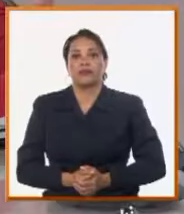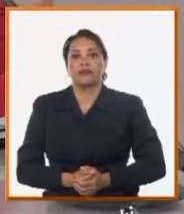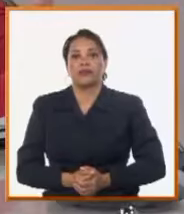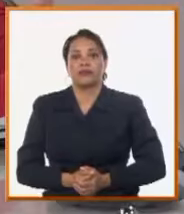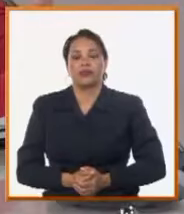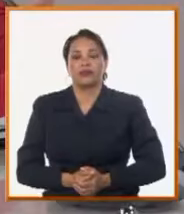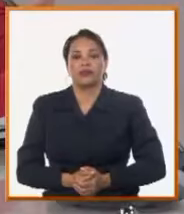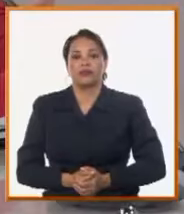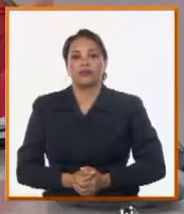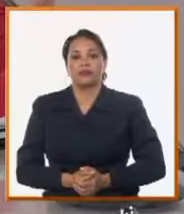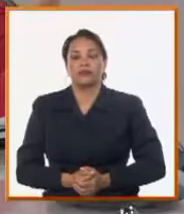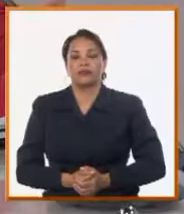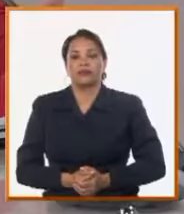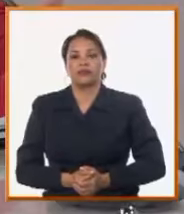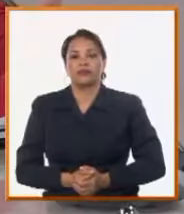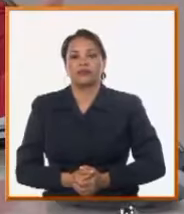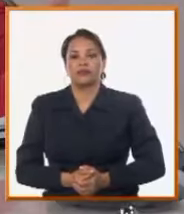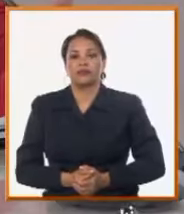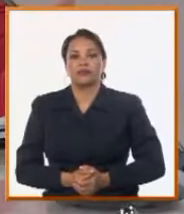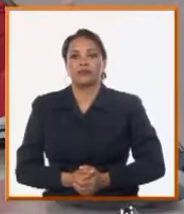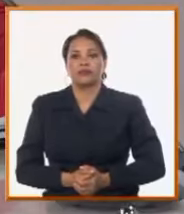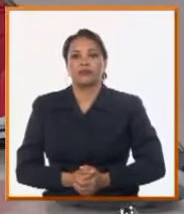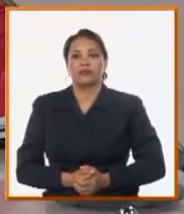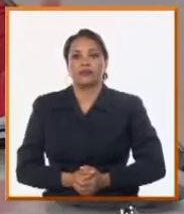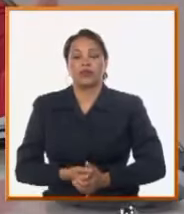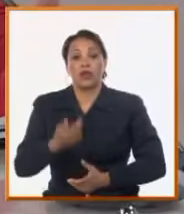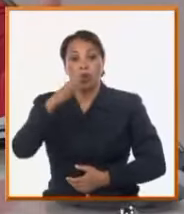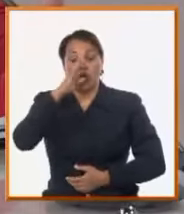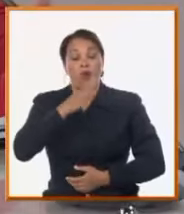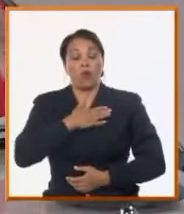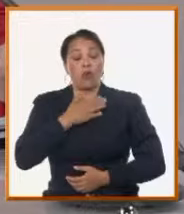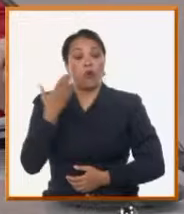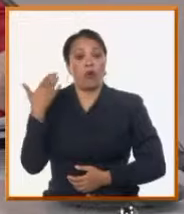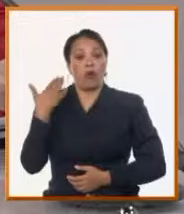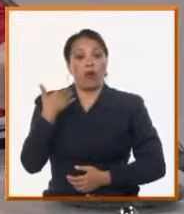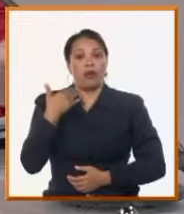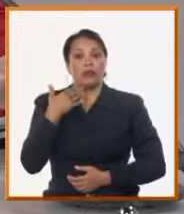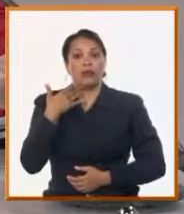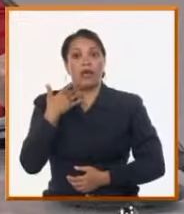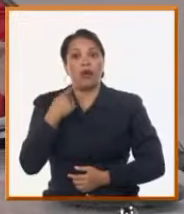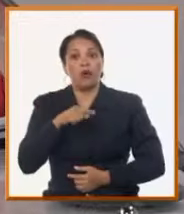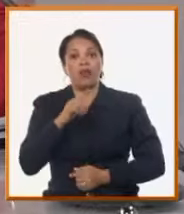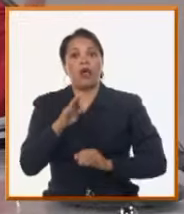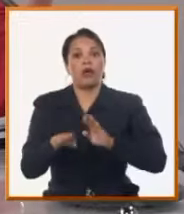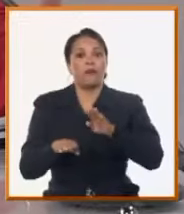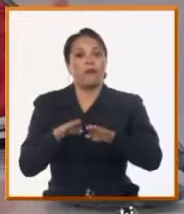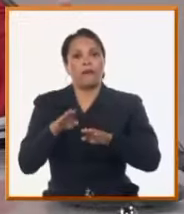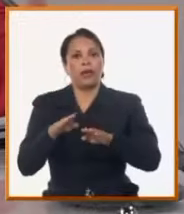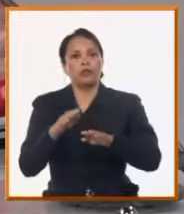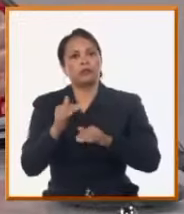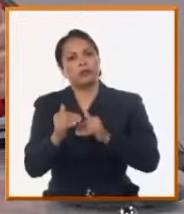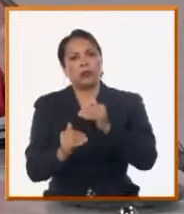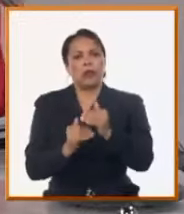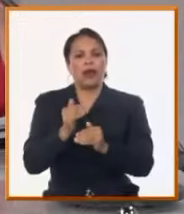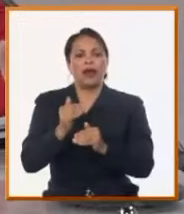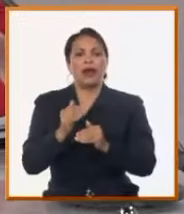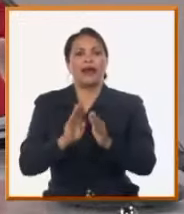bastante acelerado de rehabilitación, ha tenido unos años de